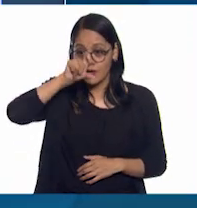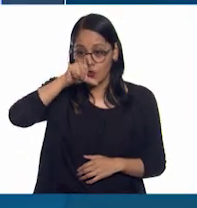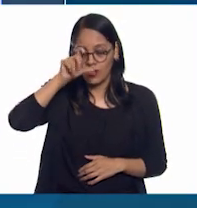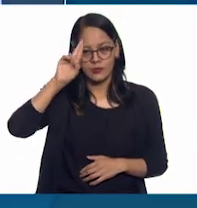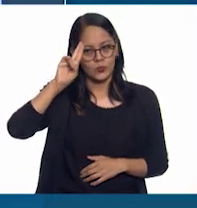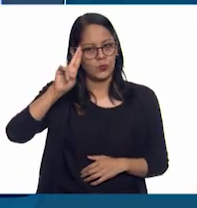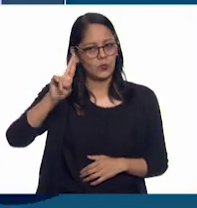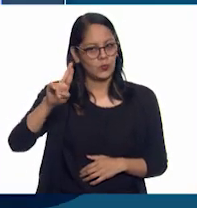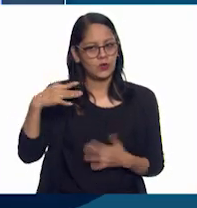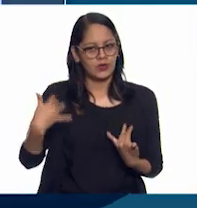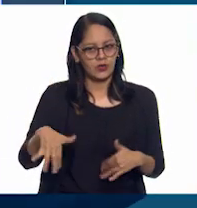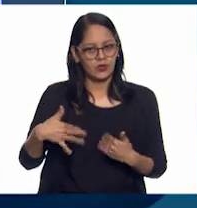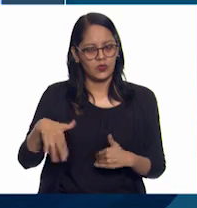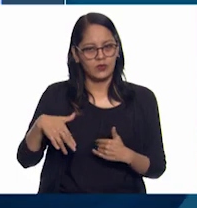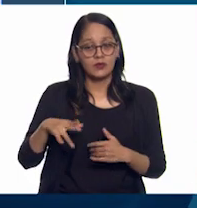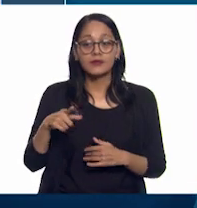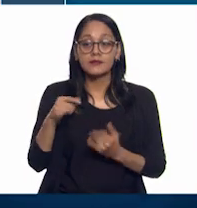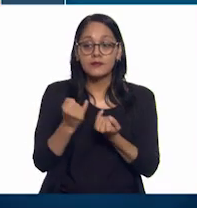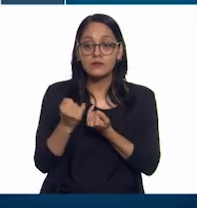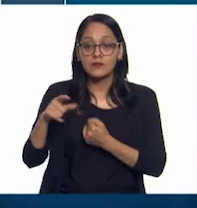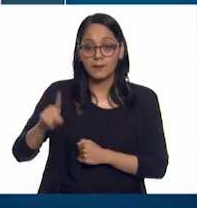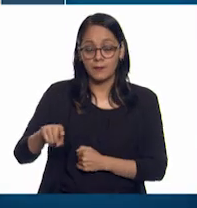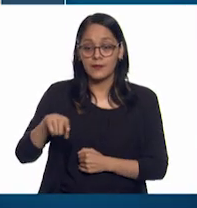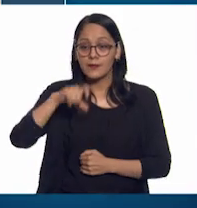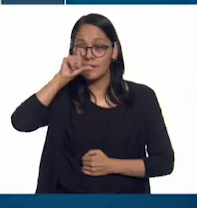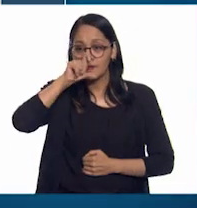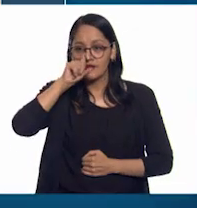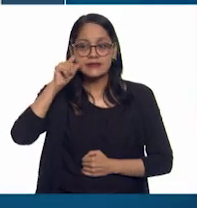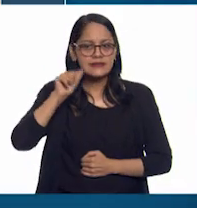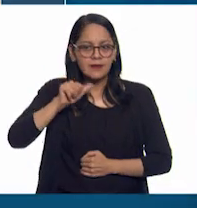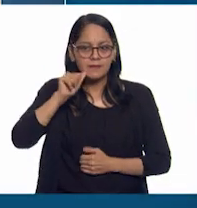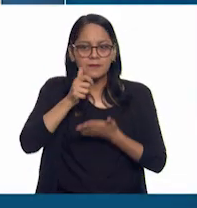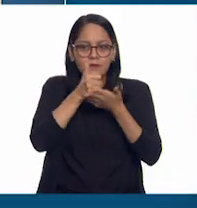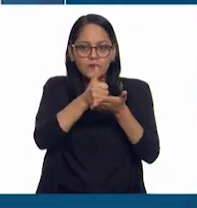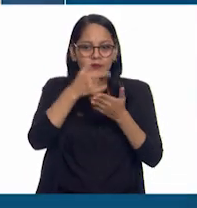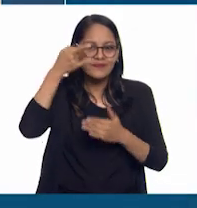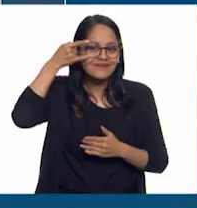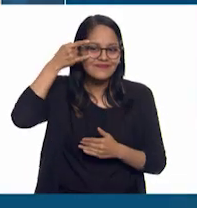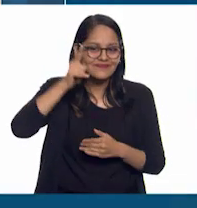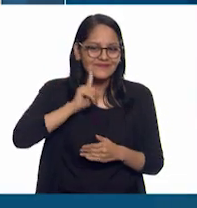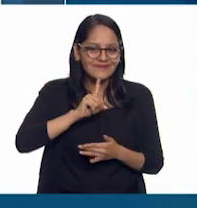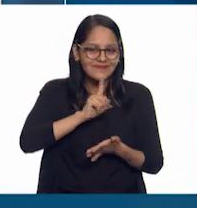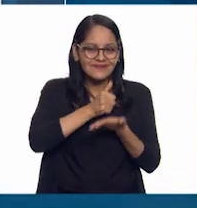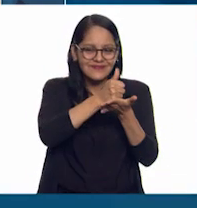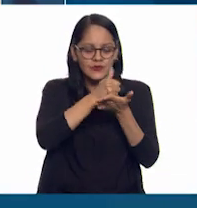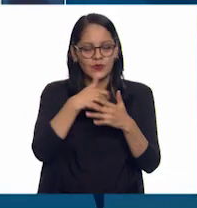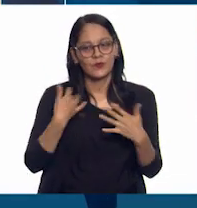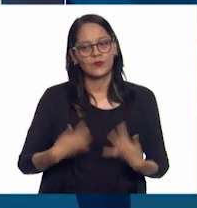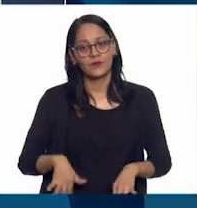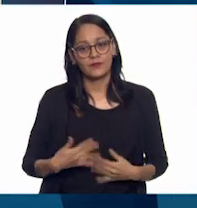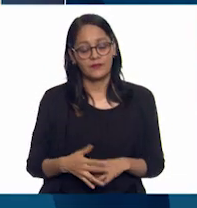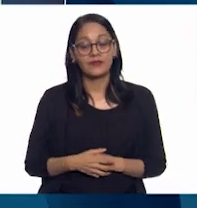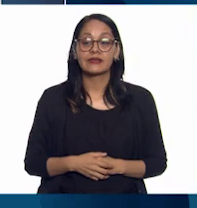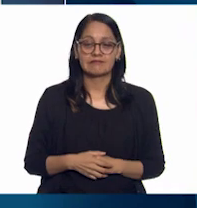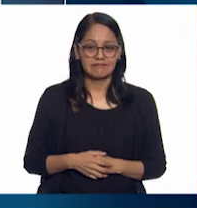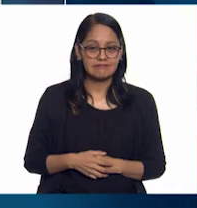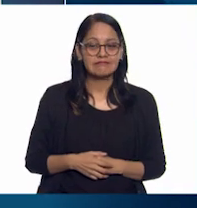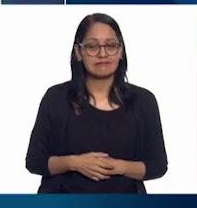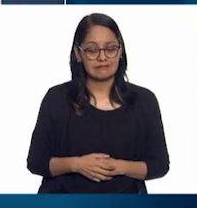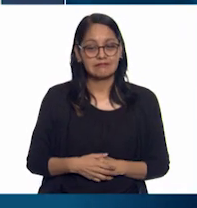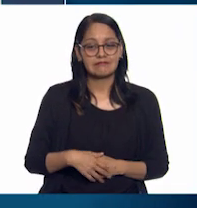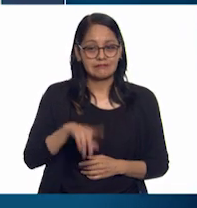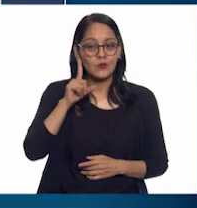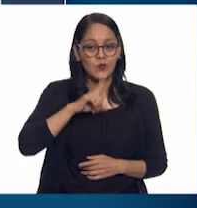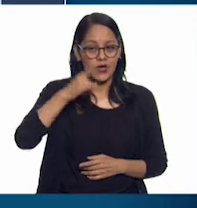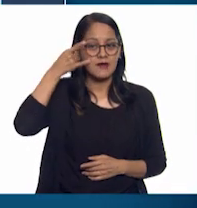Admiro que, pues, bueno, la manera en la que siempre trata de ayudar, por ejemplo, a la pirata. Ay, a pesar de la inestabilidad